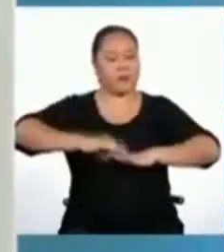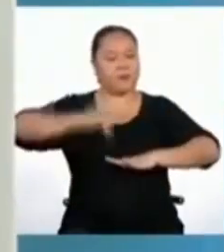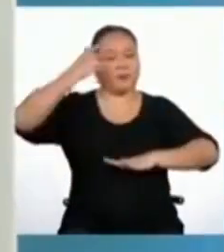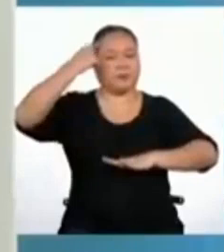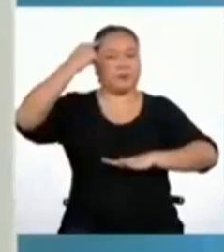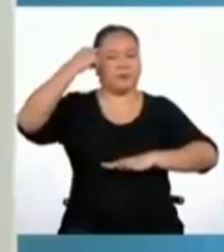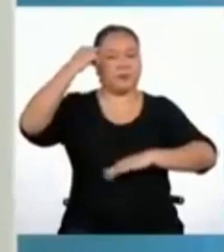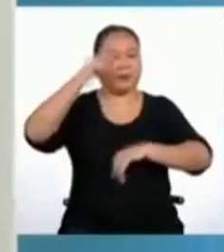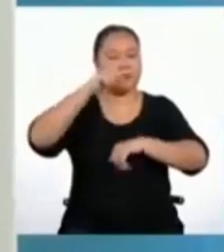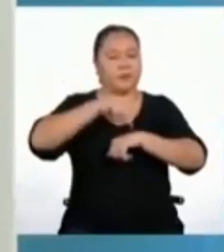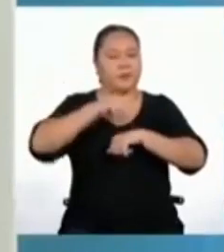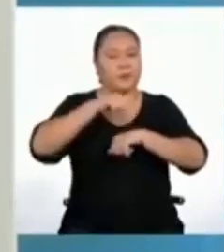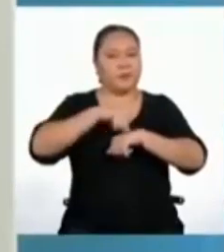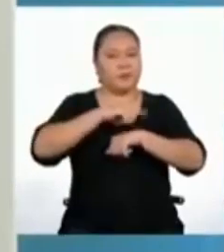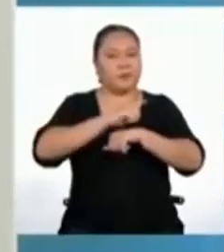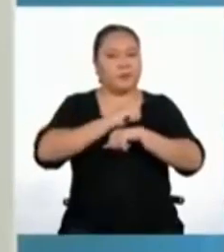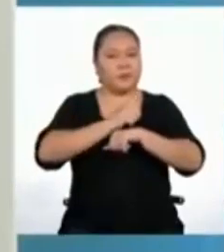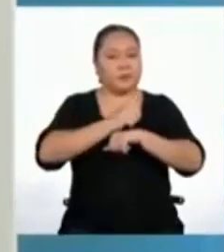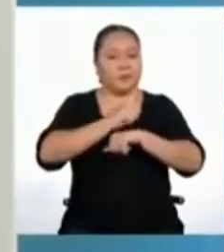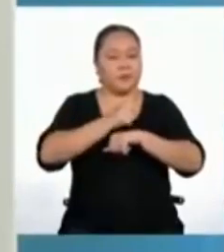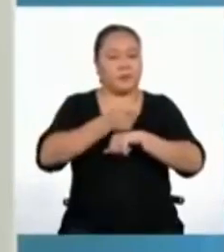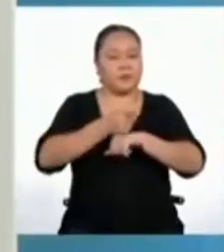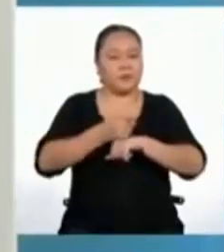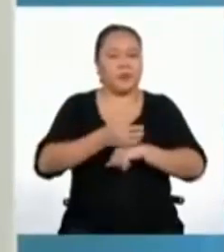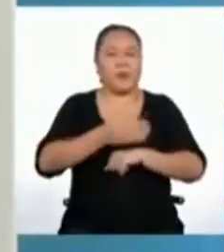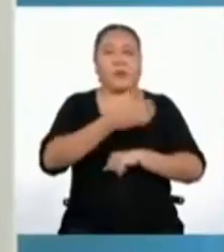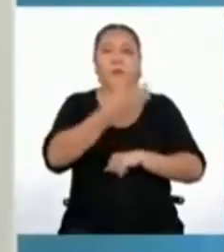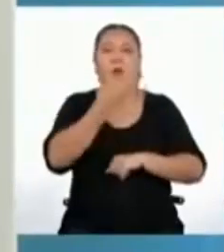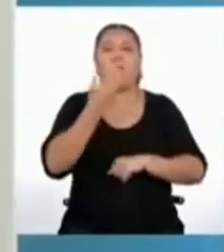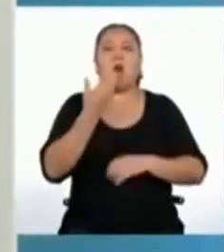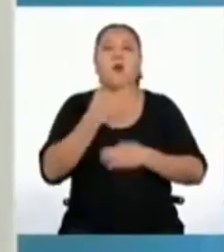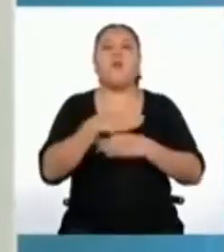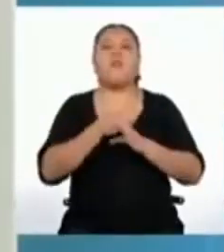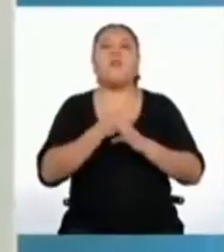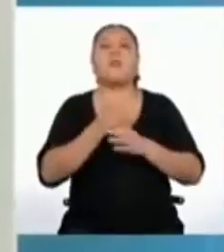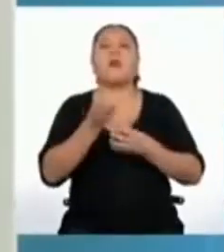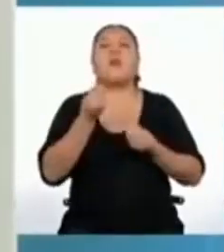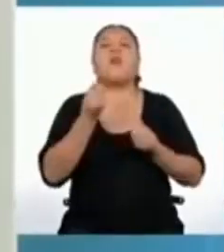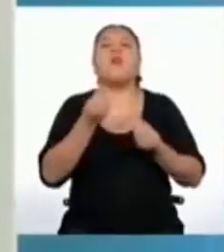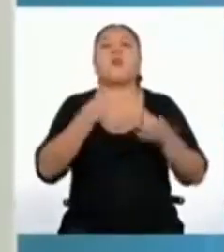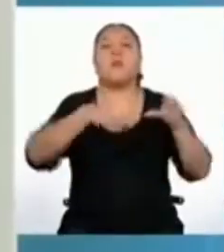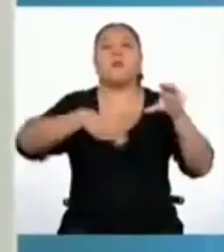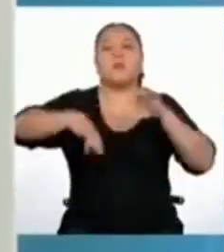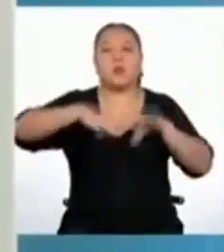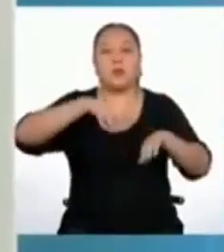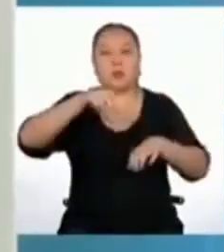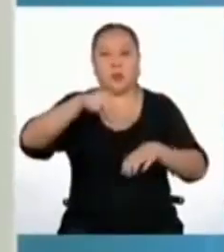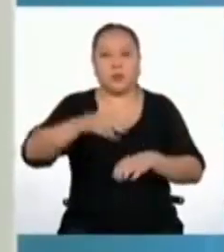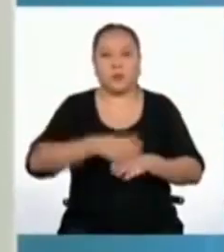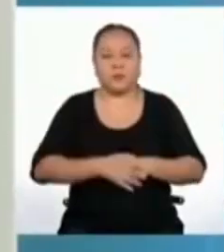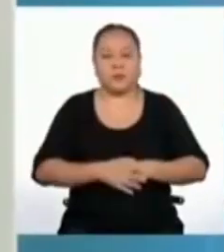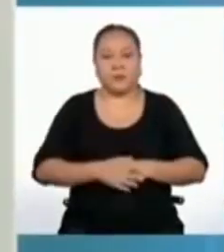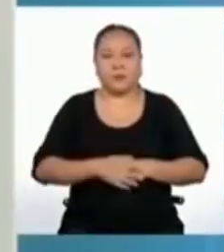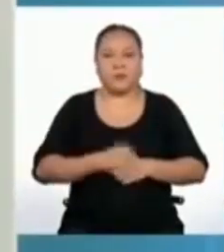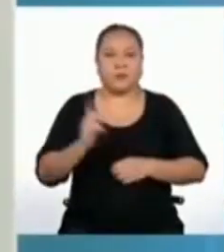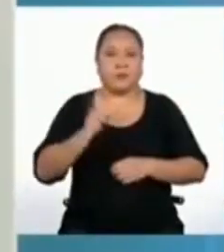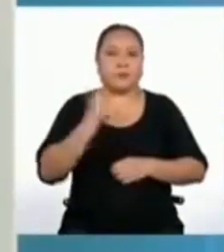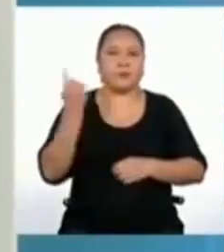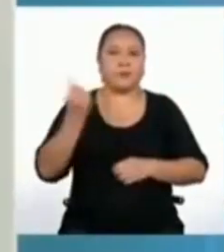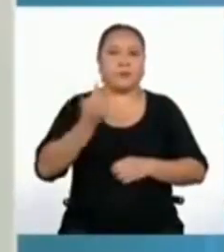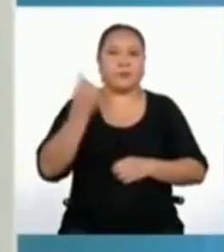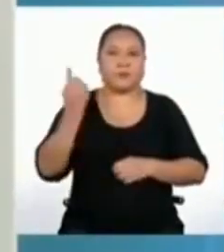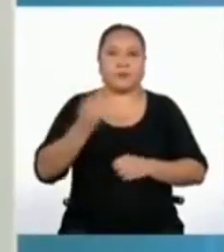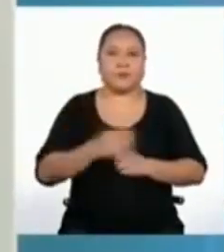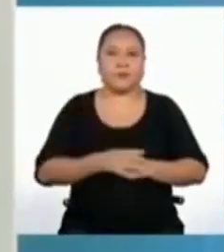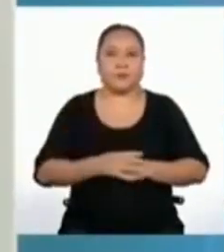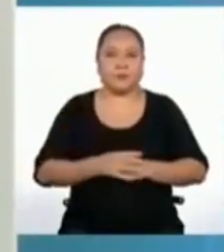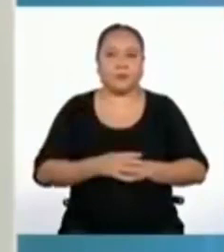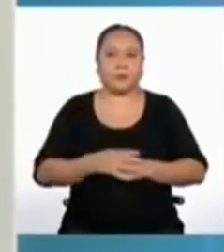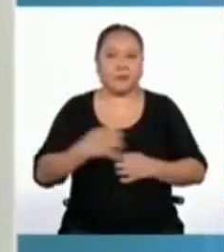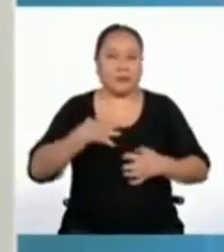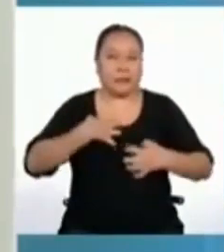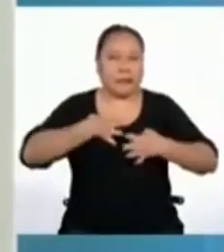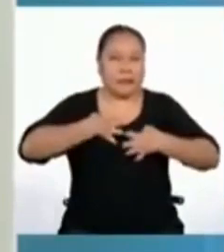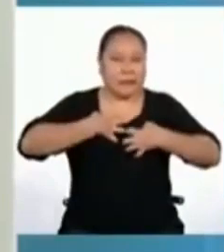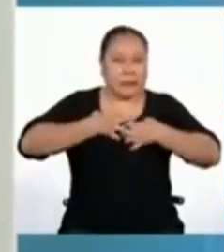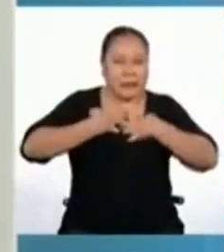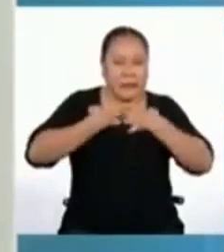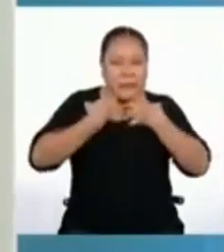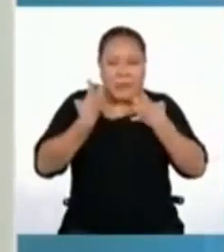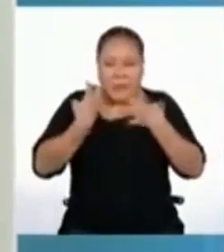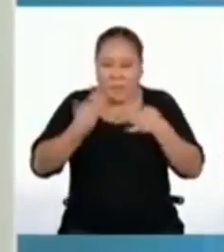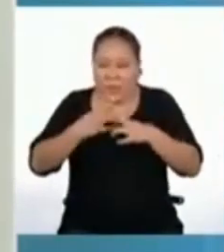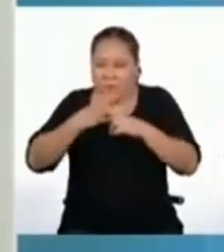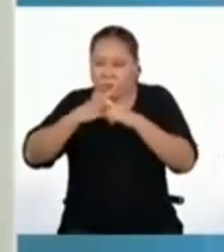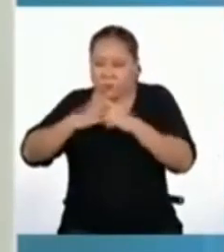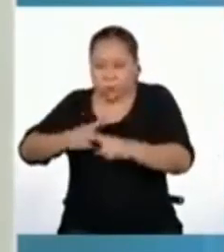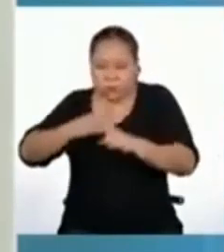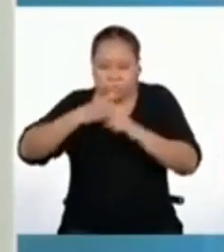pensar en la mejor forma de reaccionar. En vez de simplemente movida por la